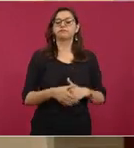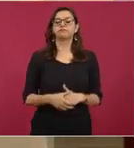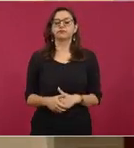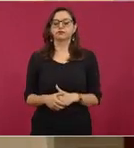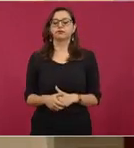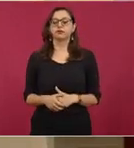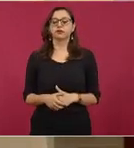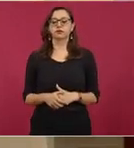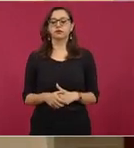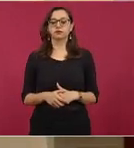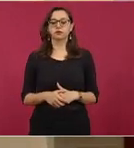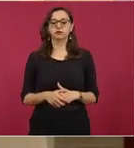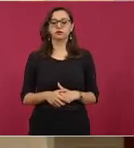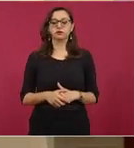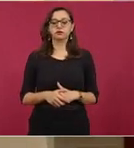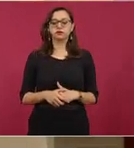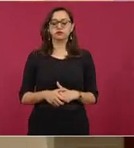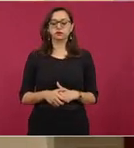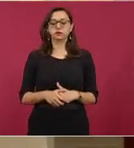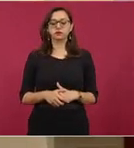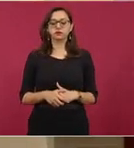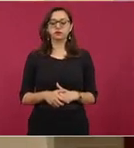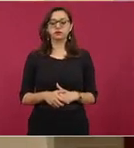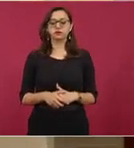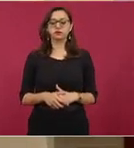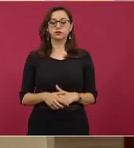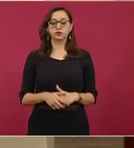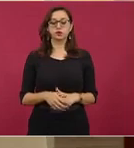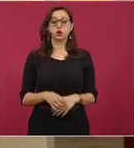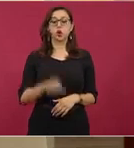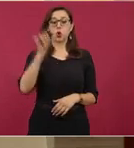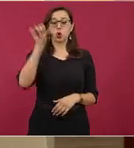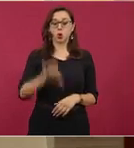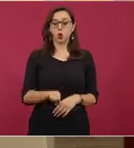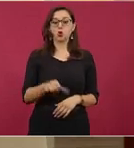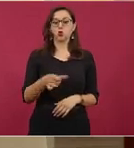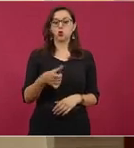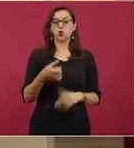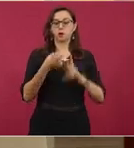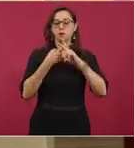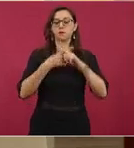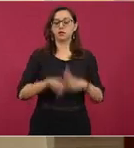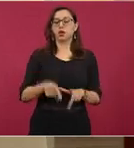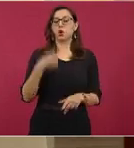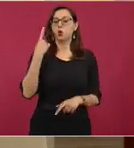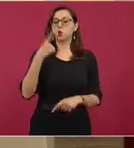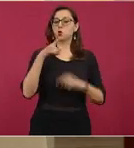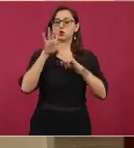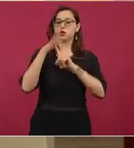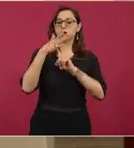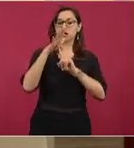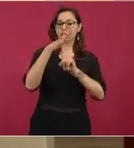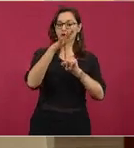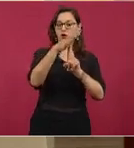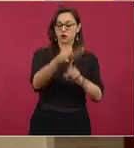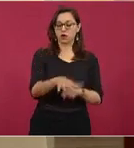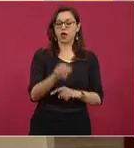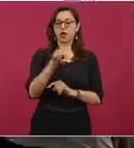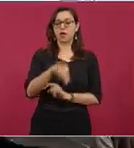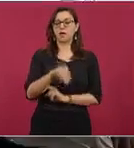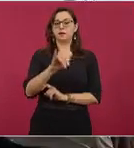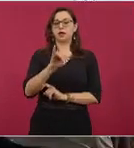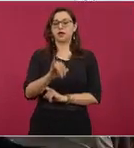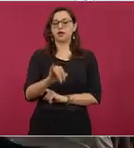partir de hoy estará un helicóptero MI-17 de la Fuerza Aérea Mexicana con